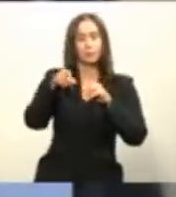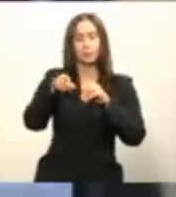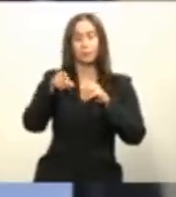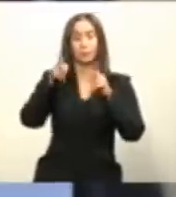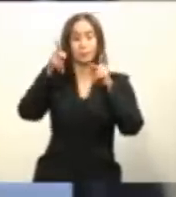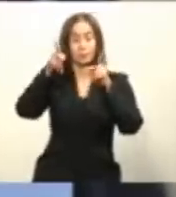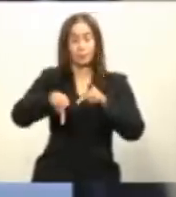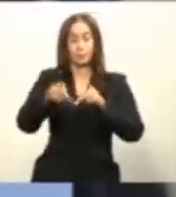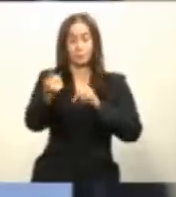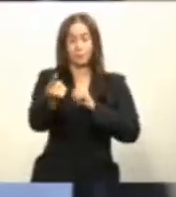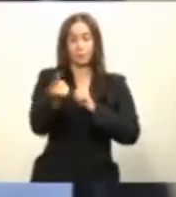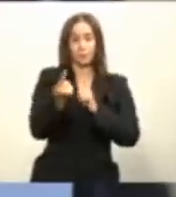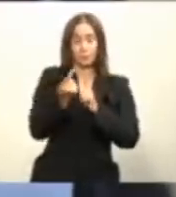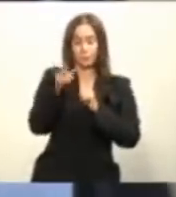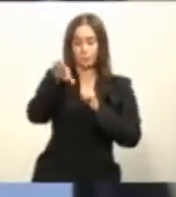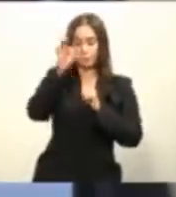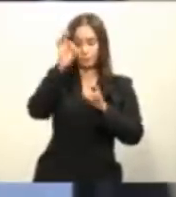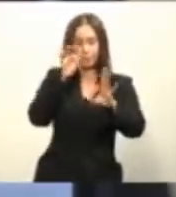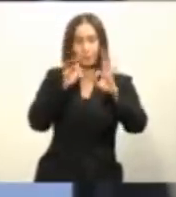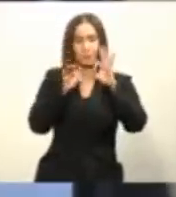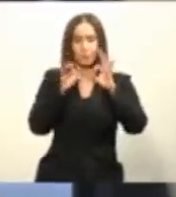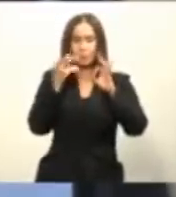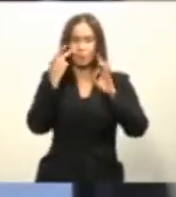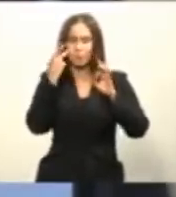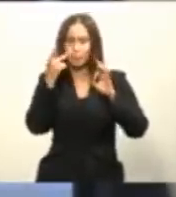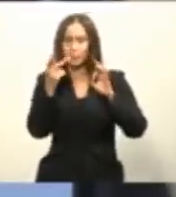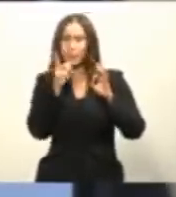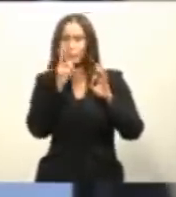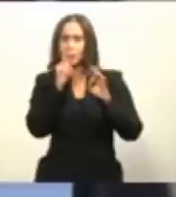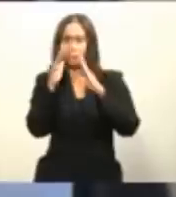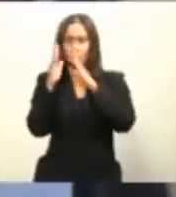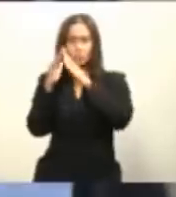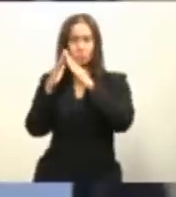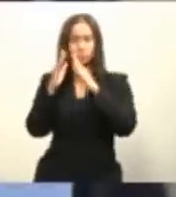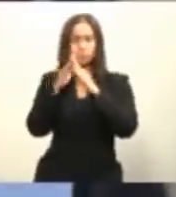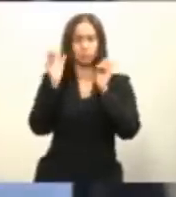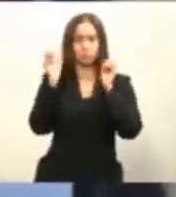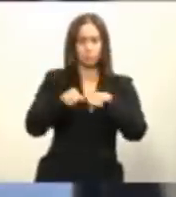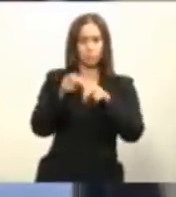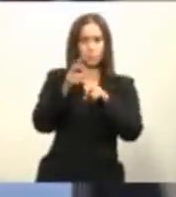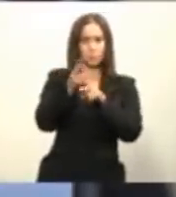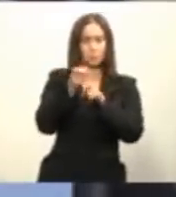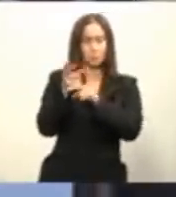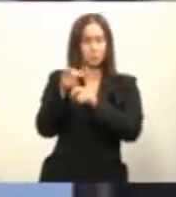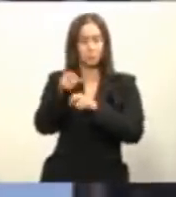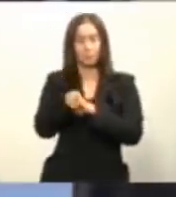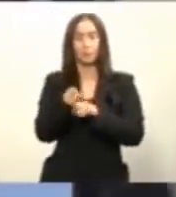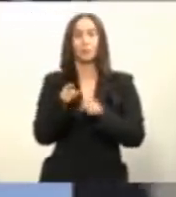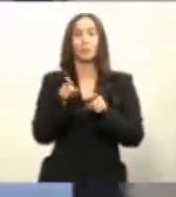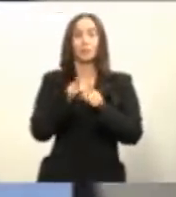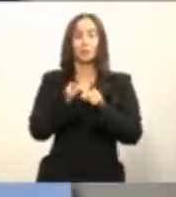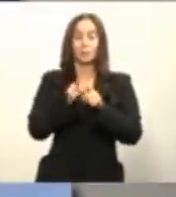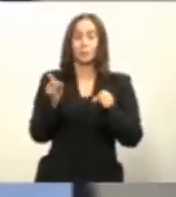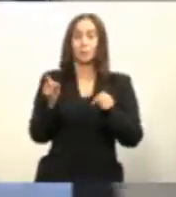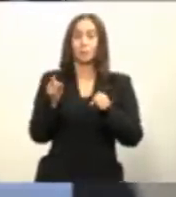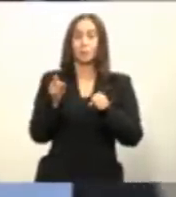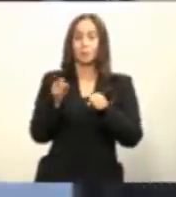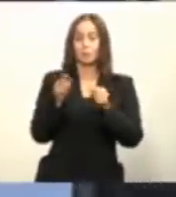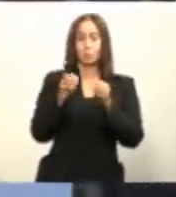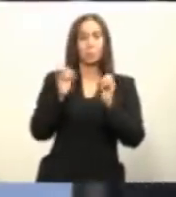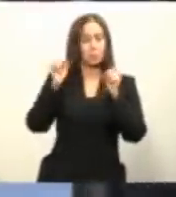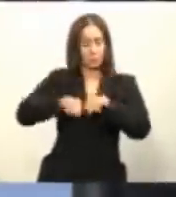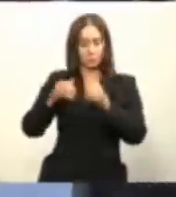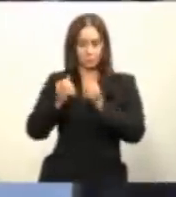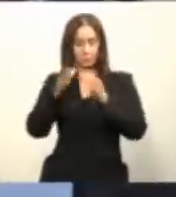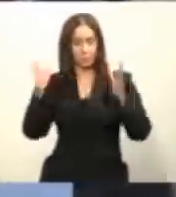entregando clientes preseleccionados y pre evaluado al sector construcción habilitación de suelos urbanizables públicos o privados en